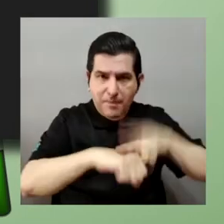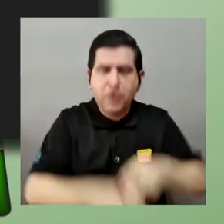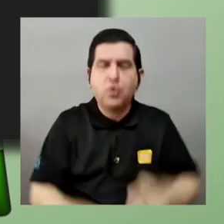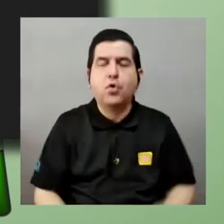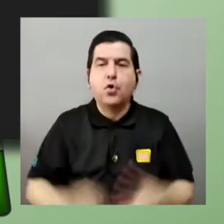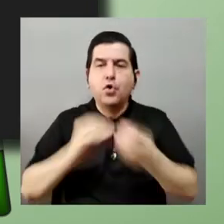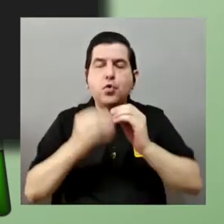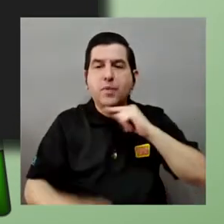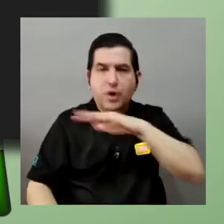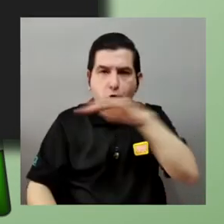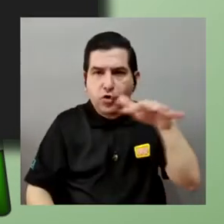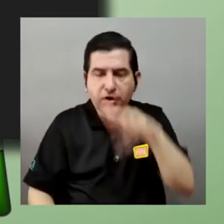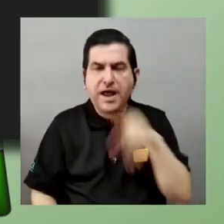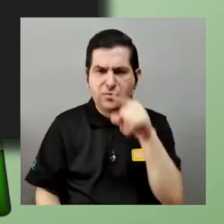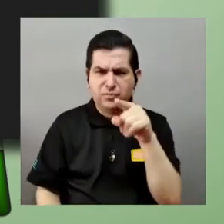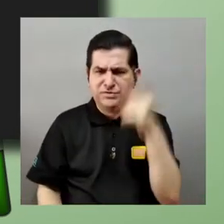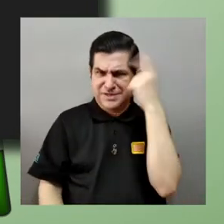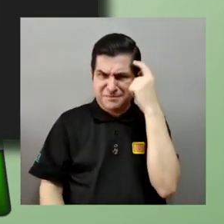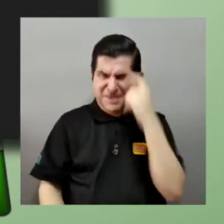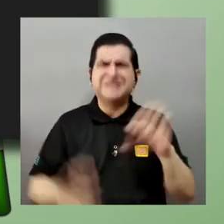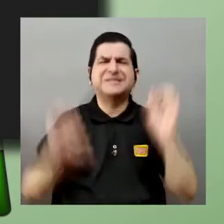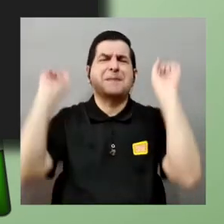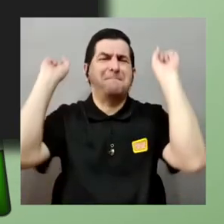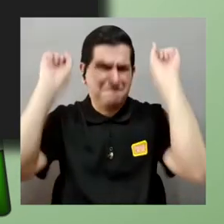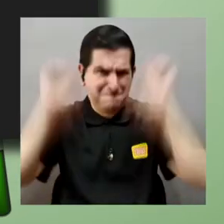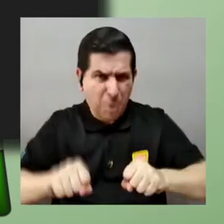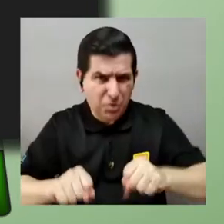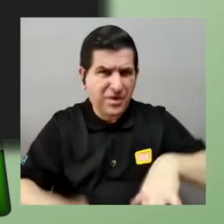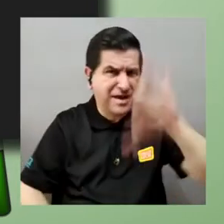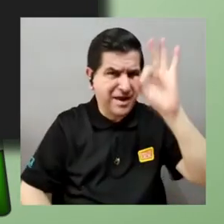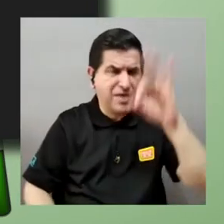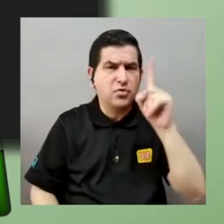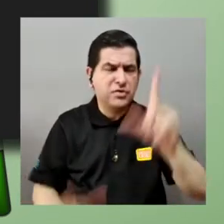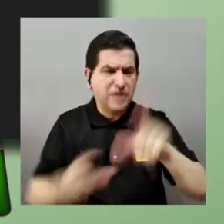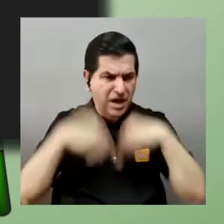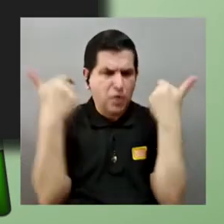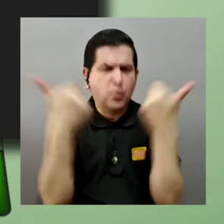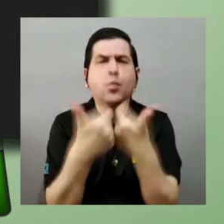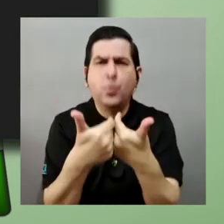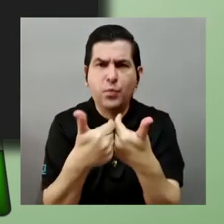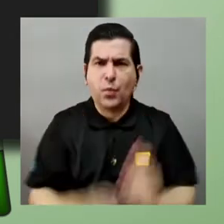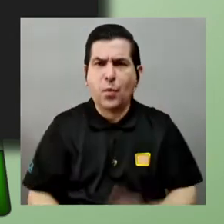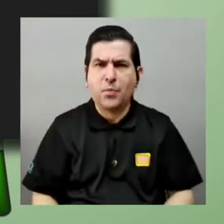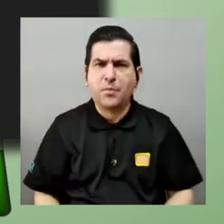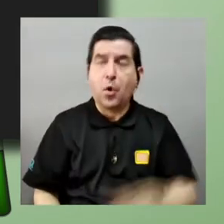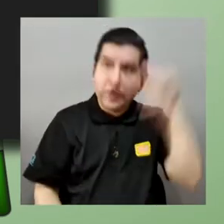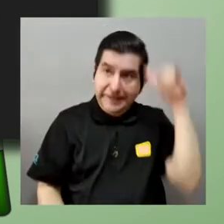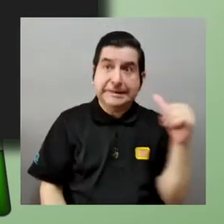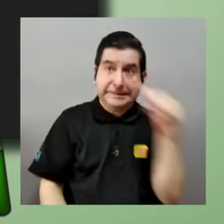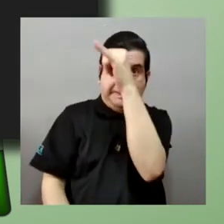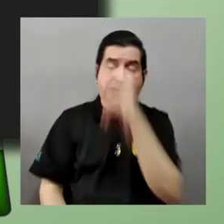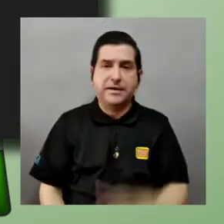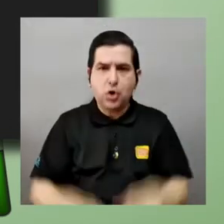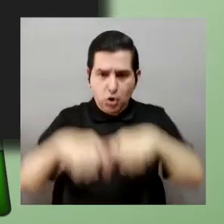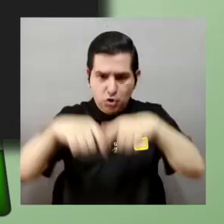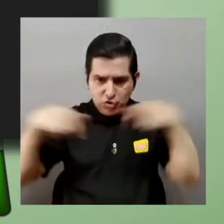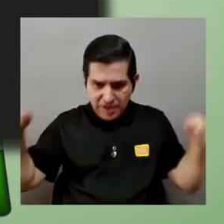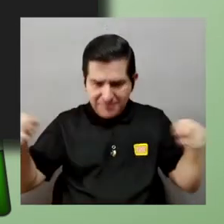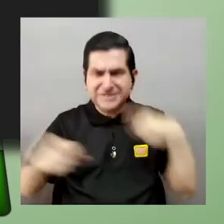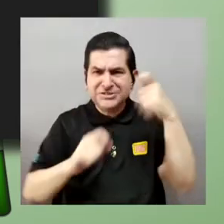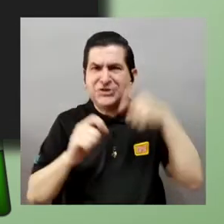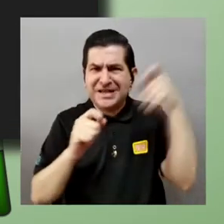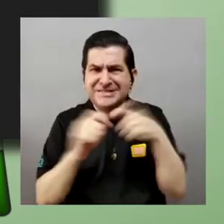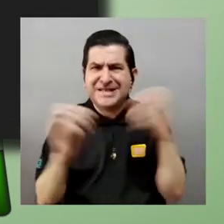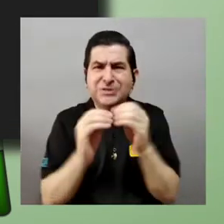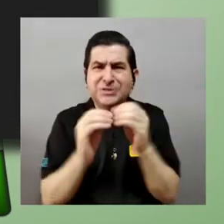ustedes creen que es posible encontrar un conjunto cuyo un conjunto infinito cuyo tamaño sea estrictamente más grande